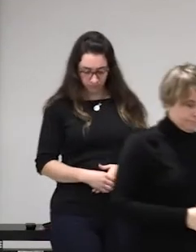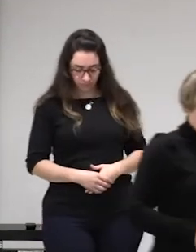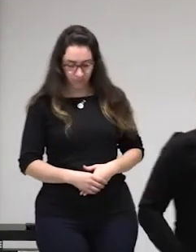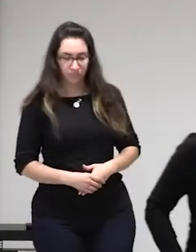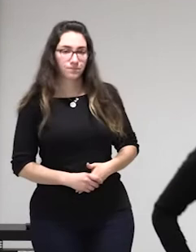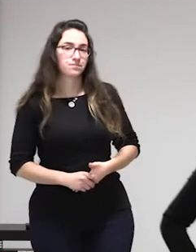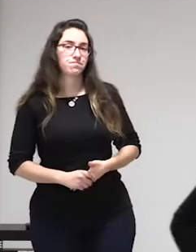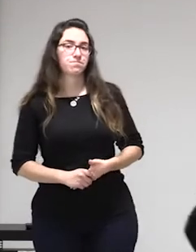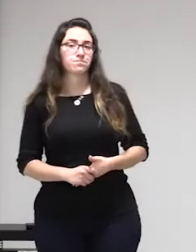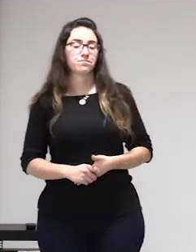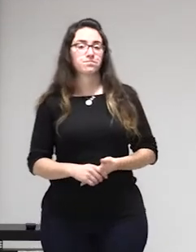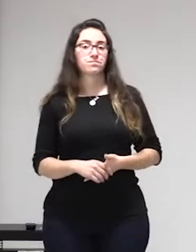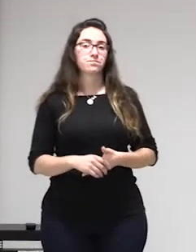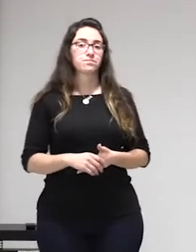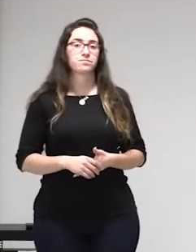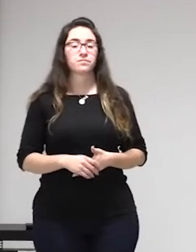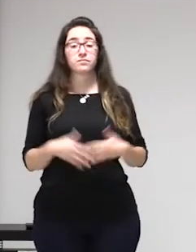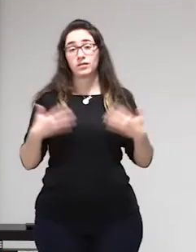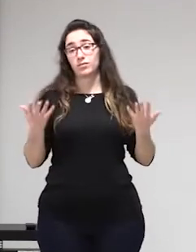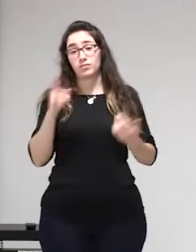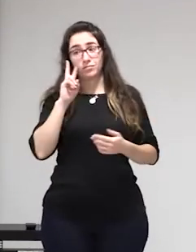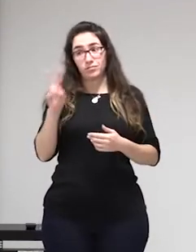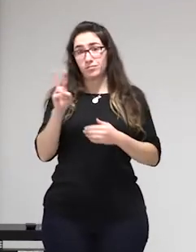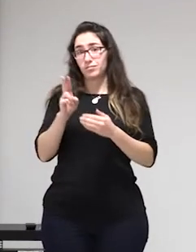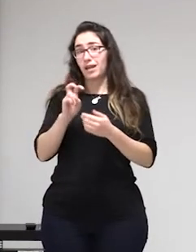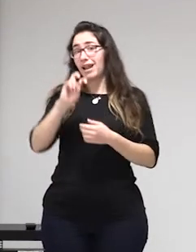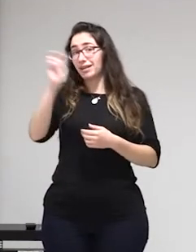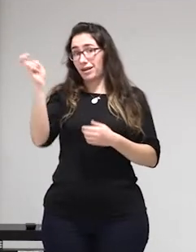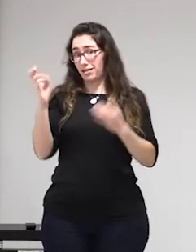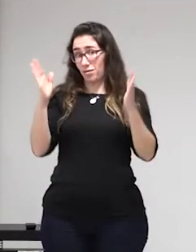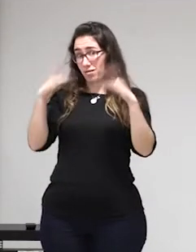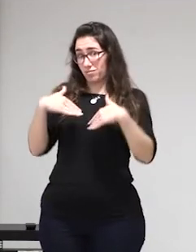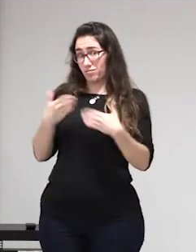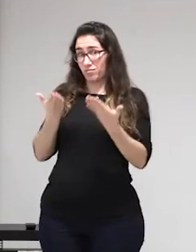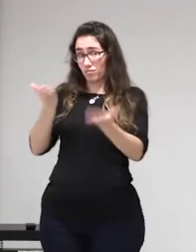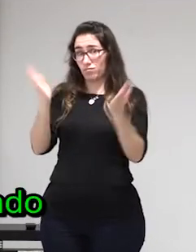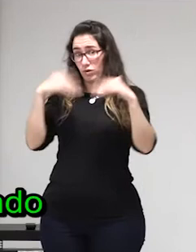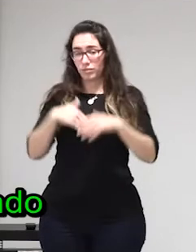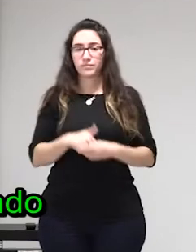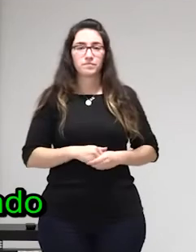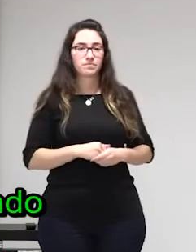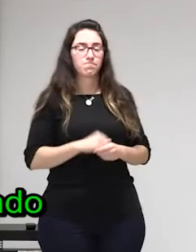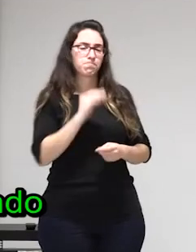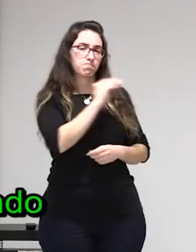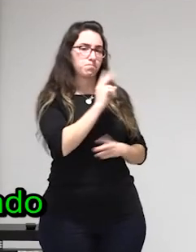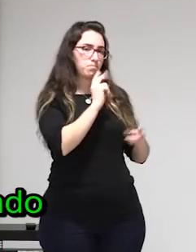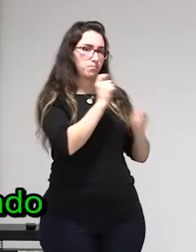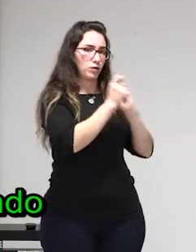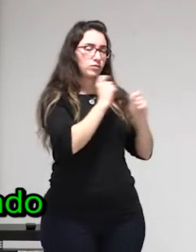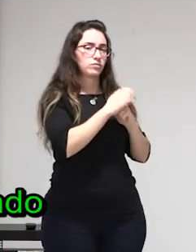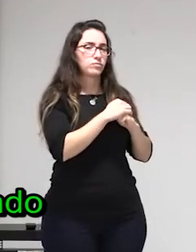muchas mujeres volvían a la prostitución por lo mal que acababan en el mismo recurso porque los tratos que estaban